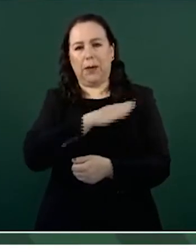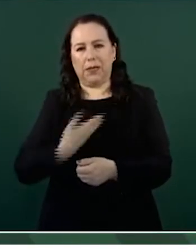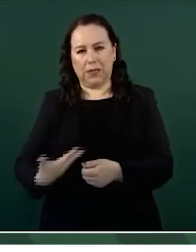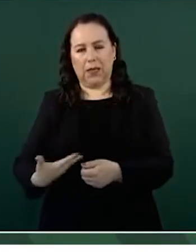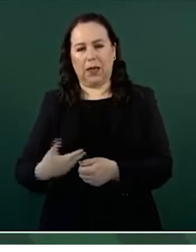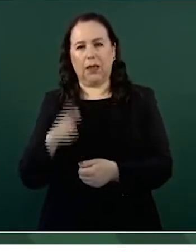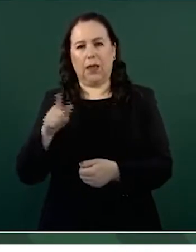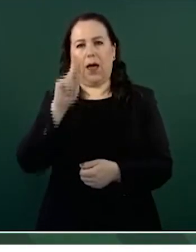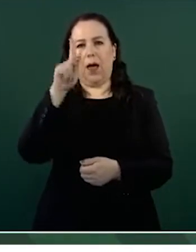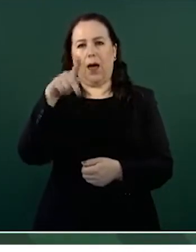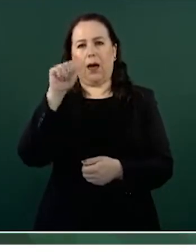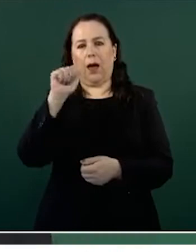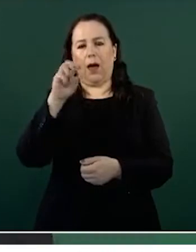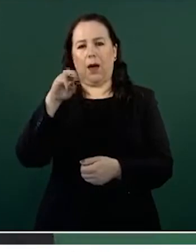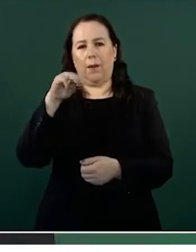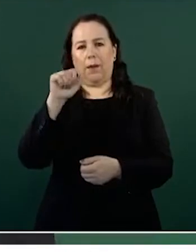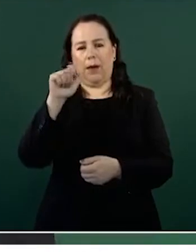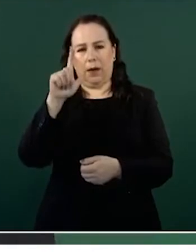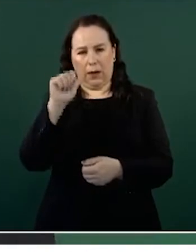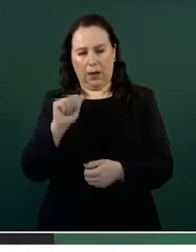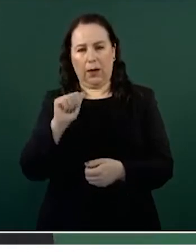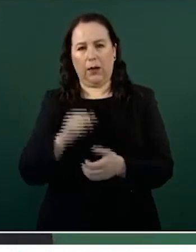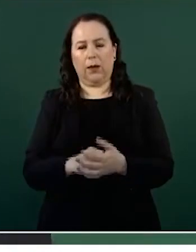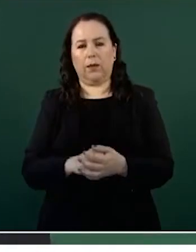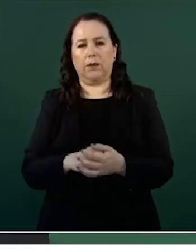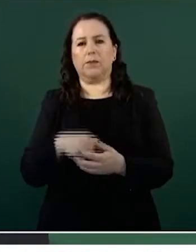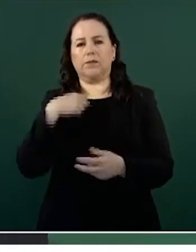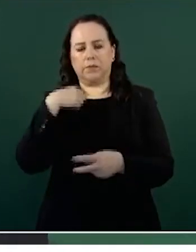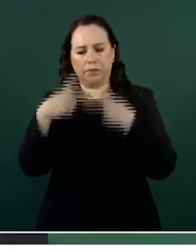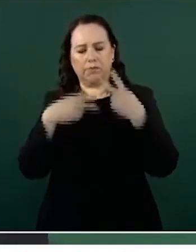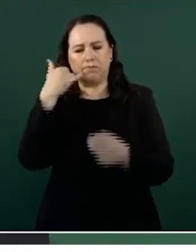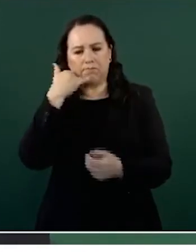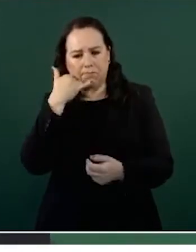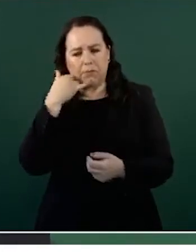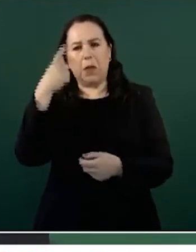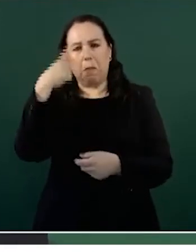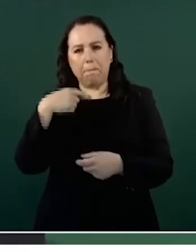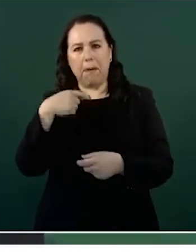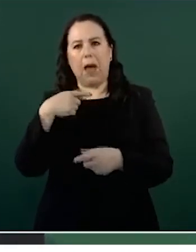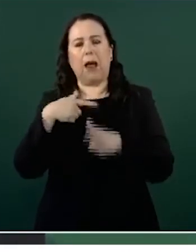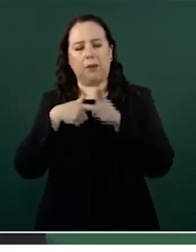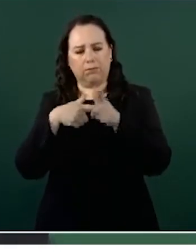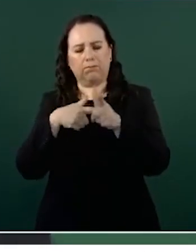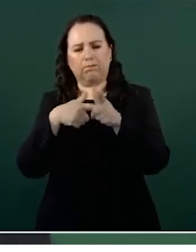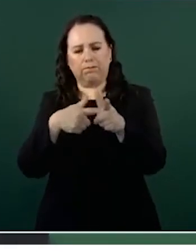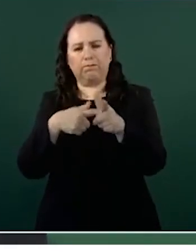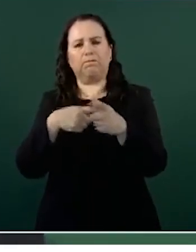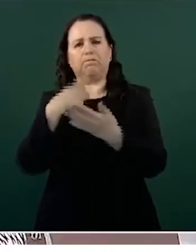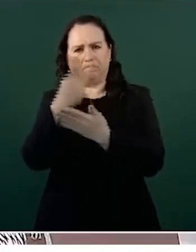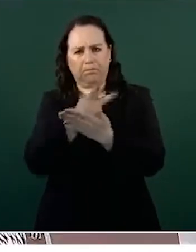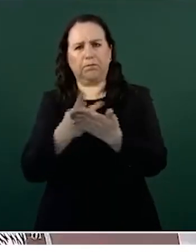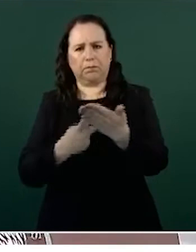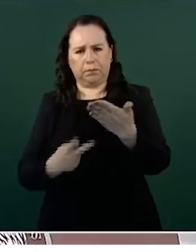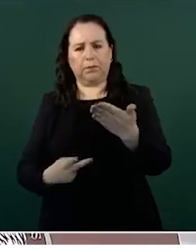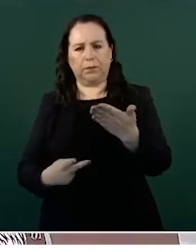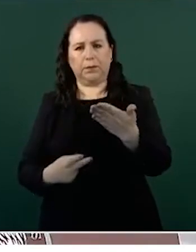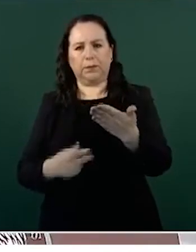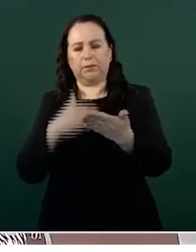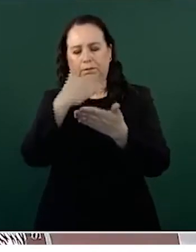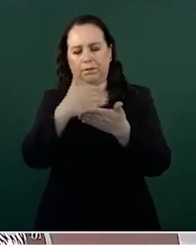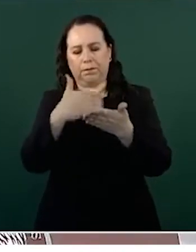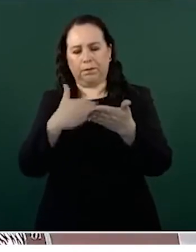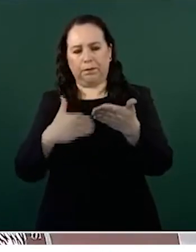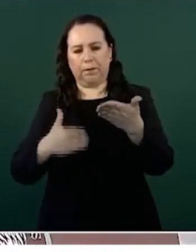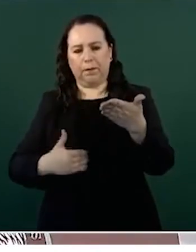Vamos a darle continuidad a la agenda que tenemos en común